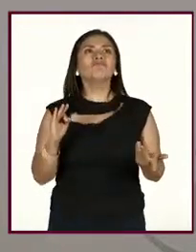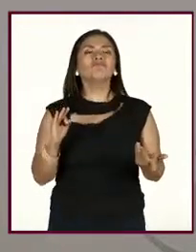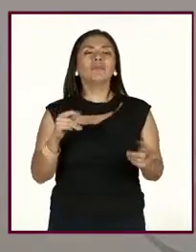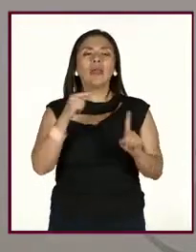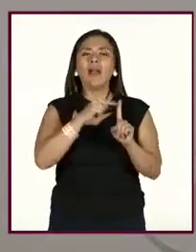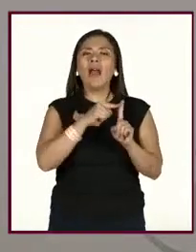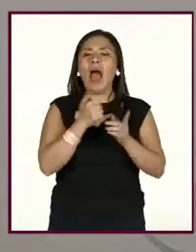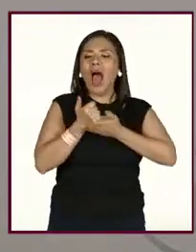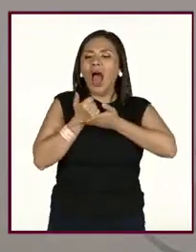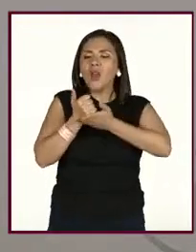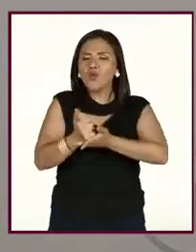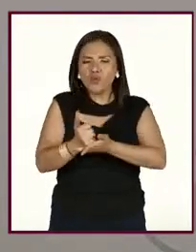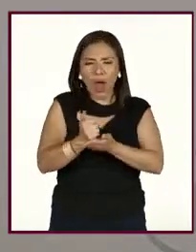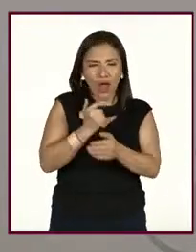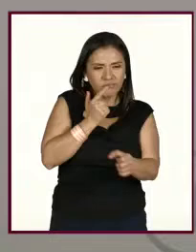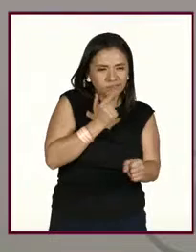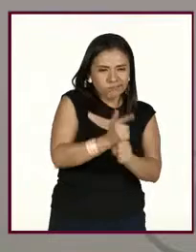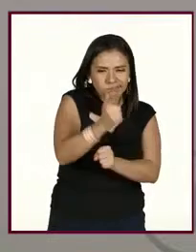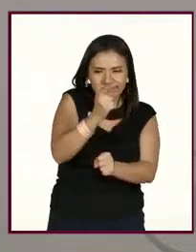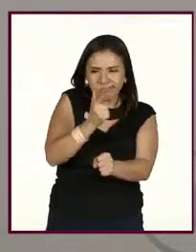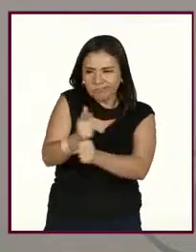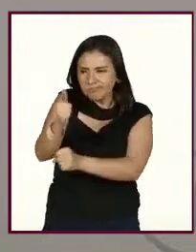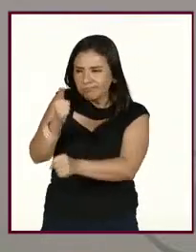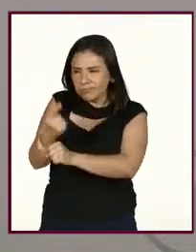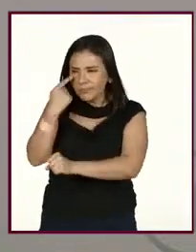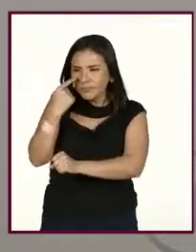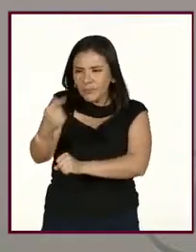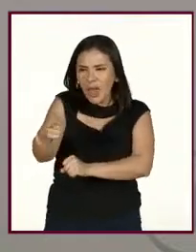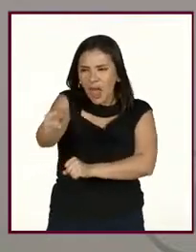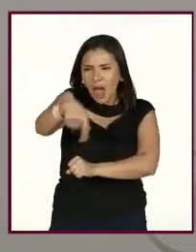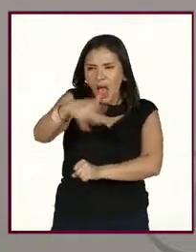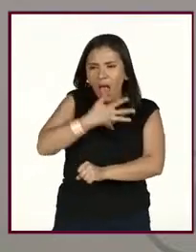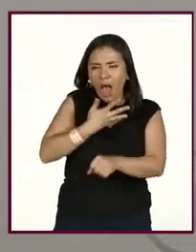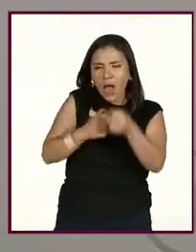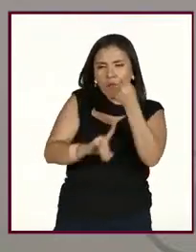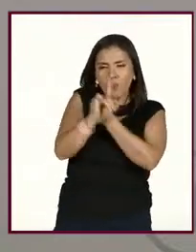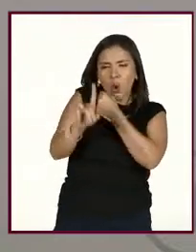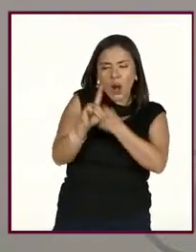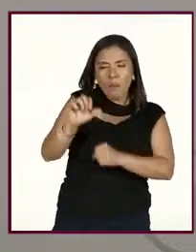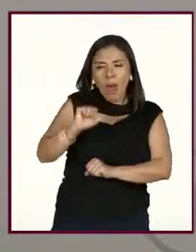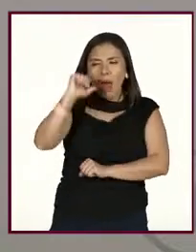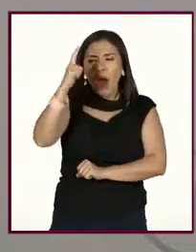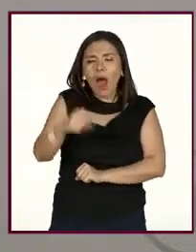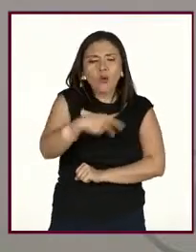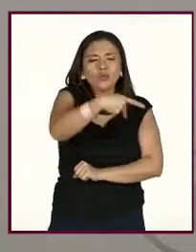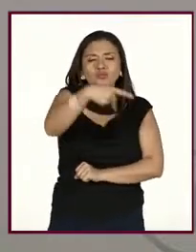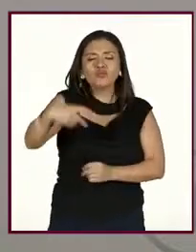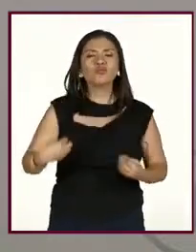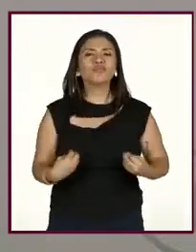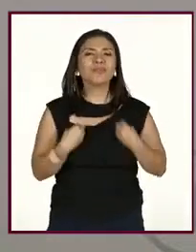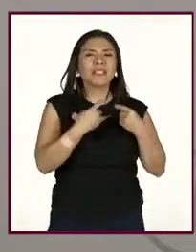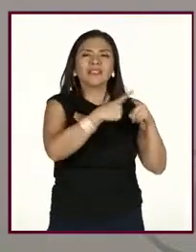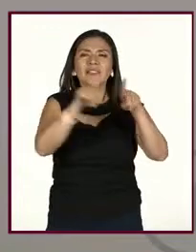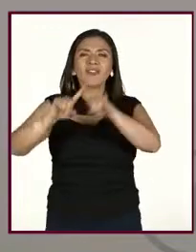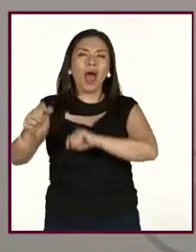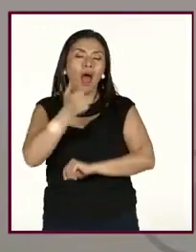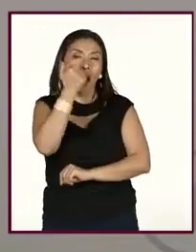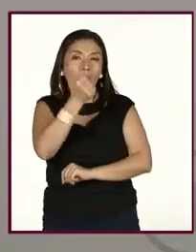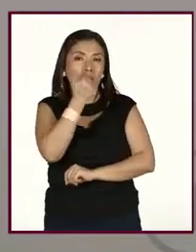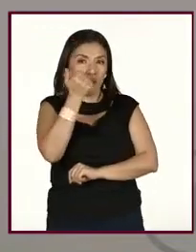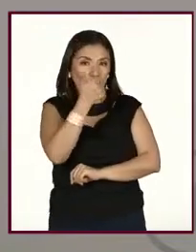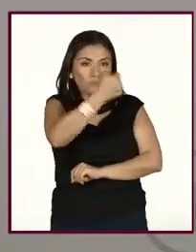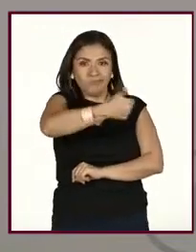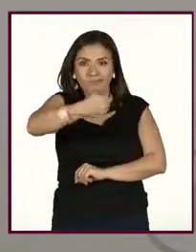detector de situaciones que están pasando en la vida de los estudiantes.